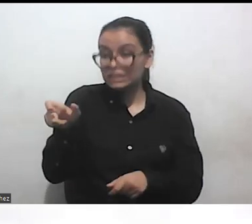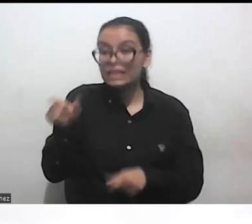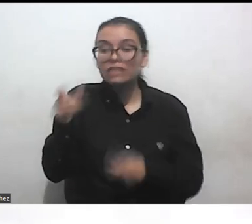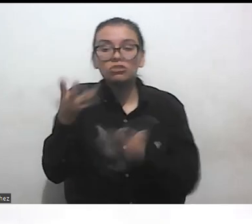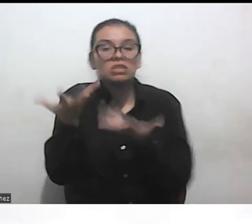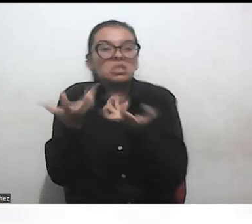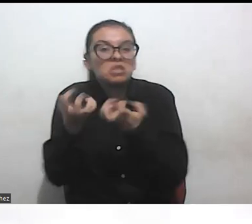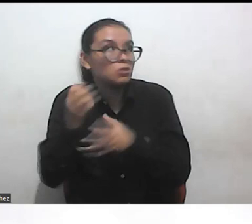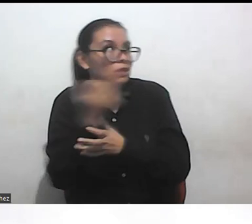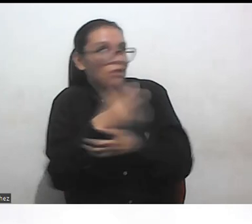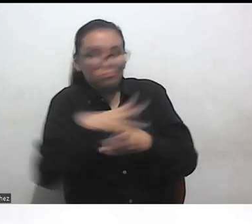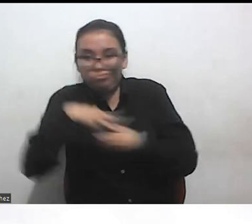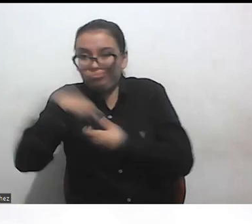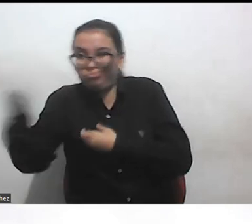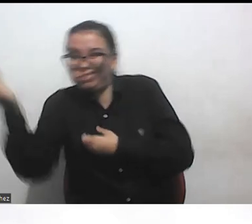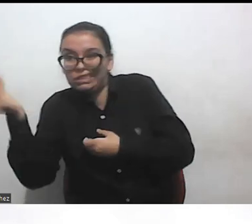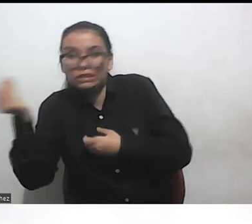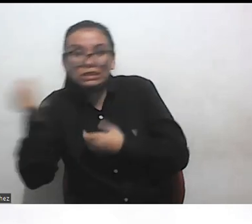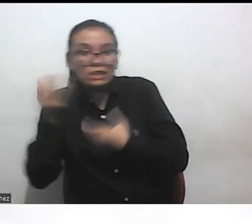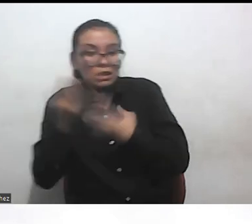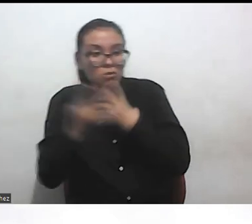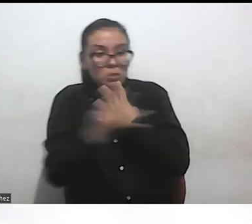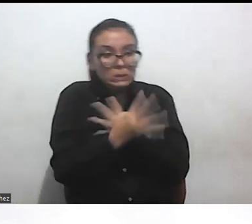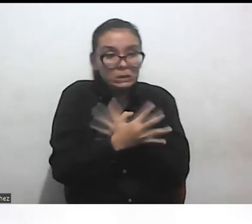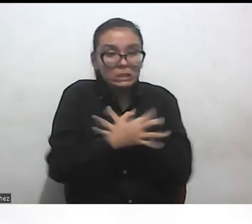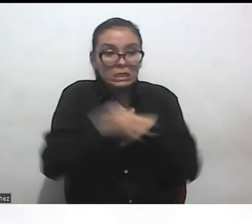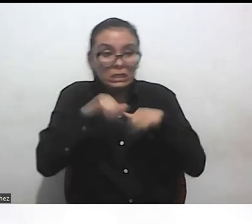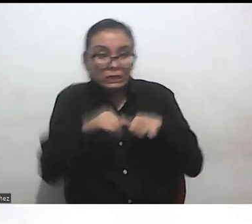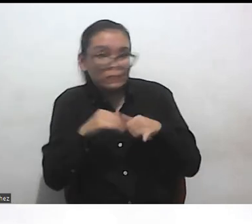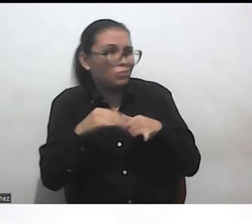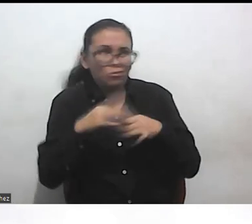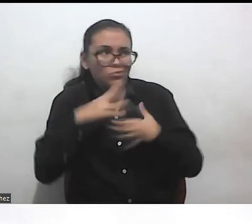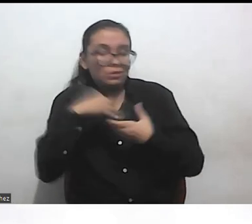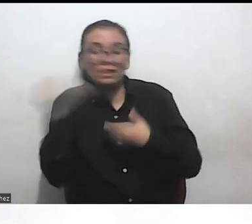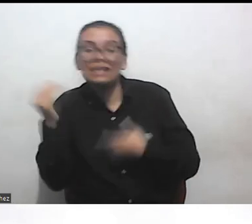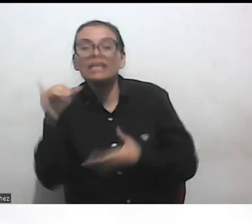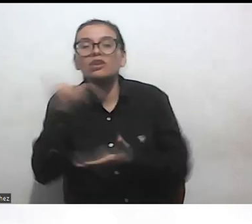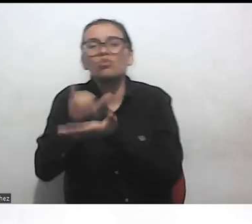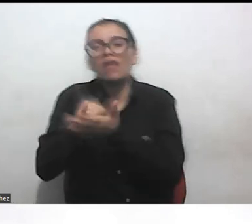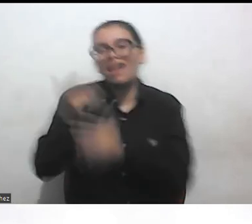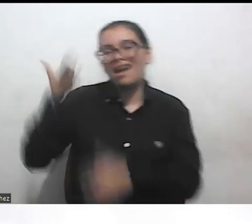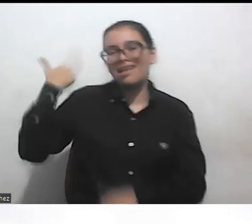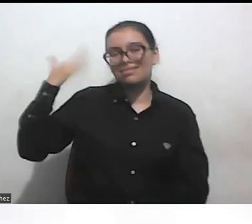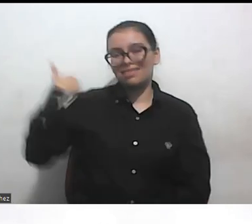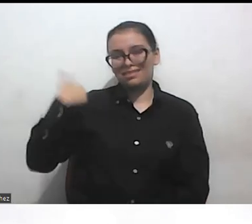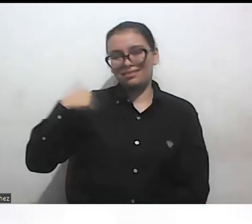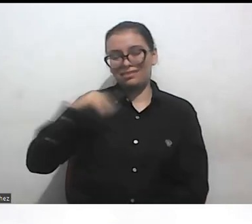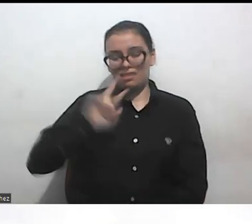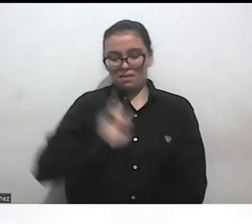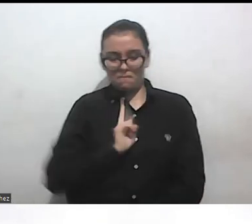la homosexualidad el ser una persona trans entonces atribuimos diagnósticos psiquiátricos